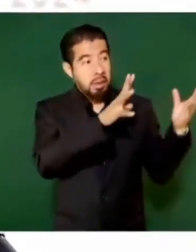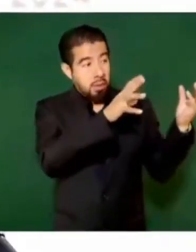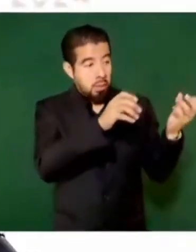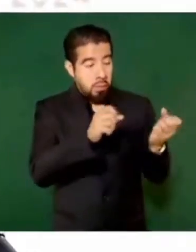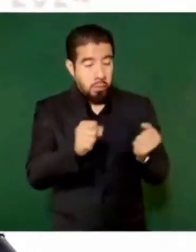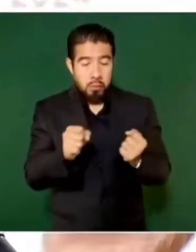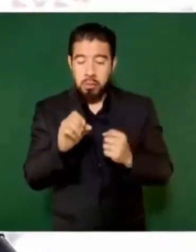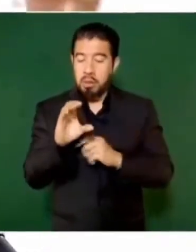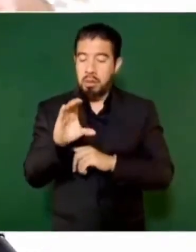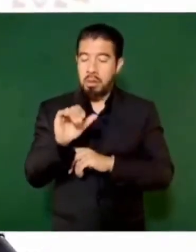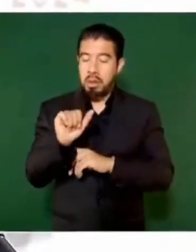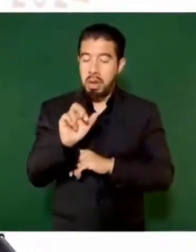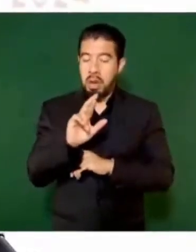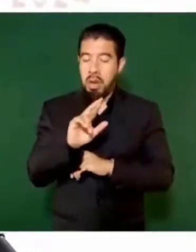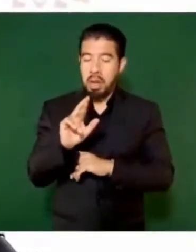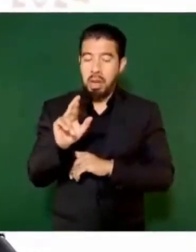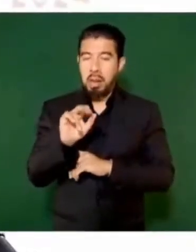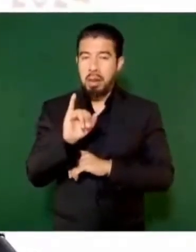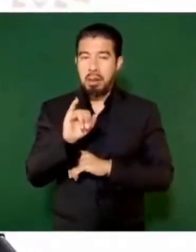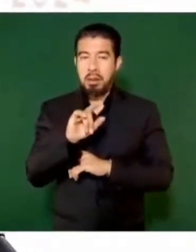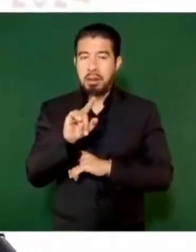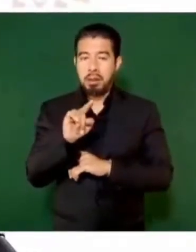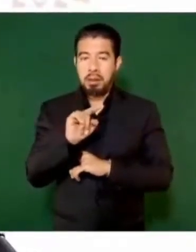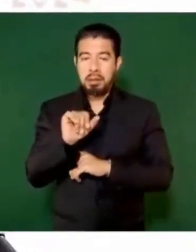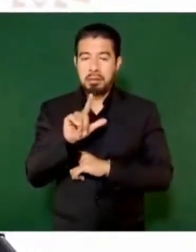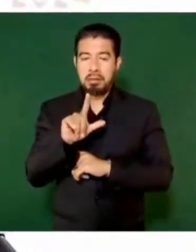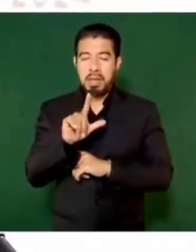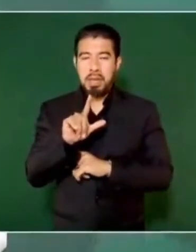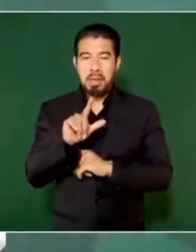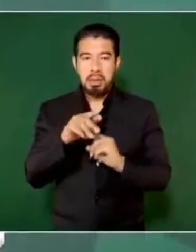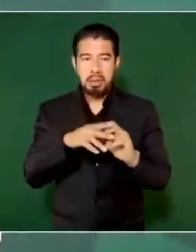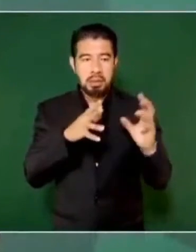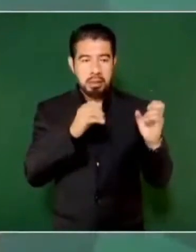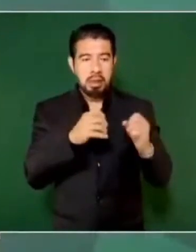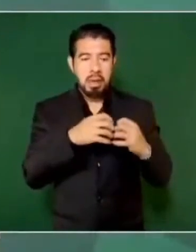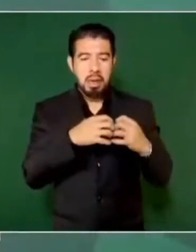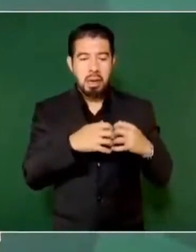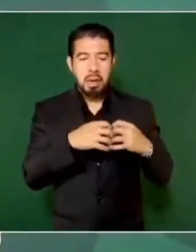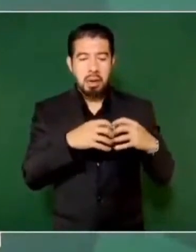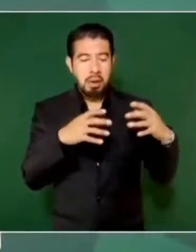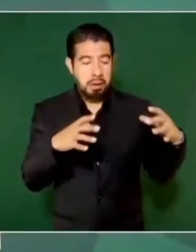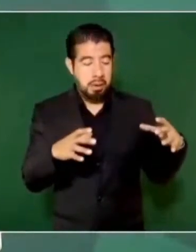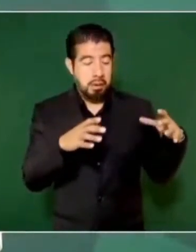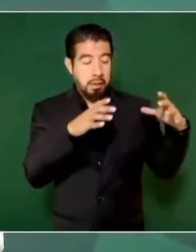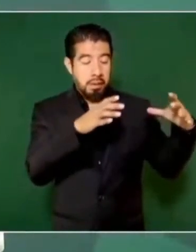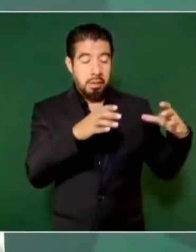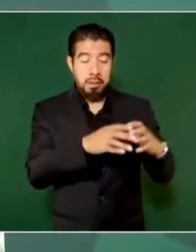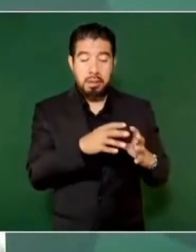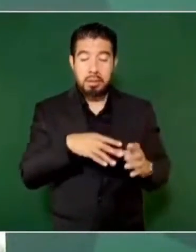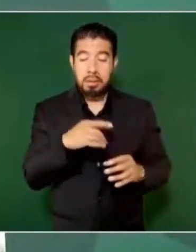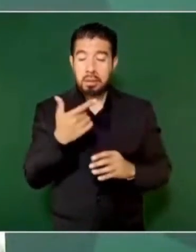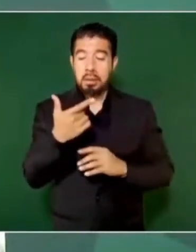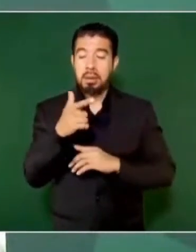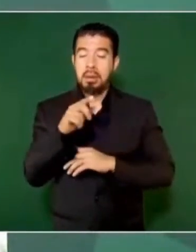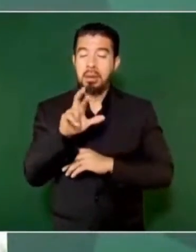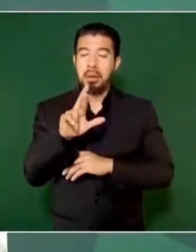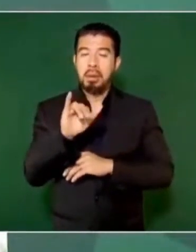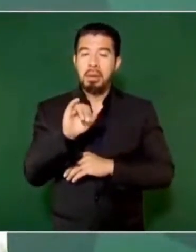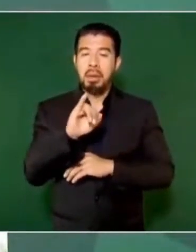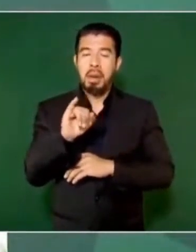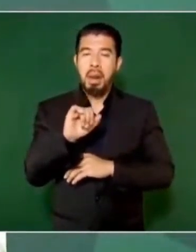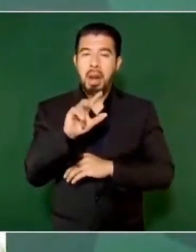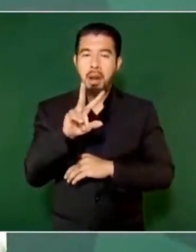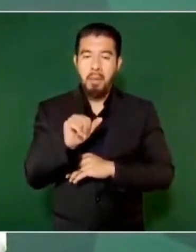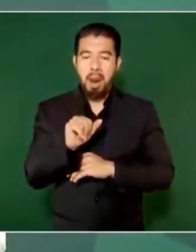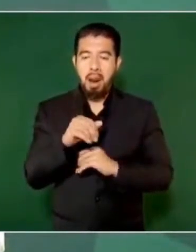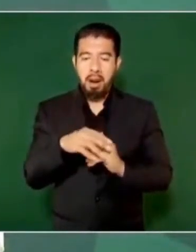Carrizal, que son aguas que vienen controladas por el sistema de presas del Alto Grijalva y se está llevando a